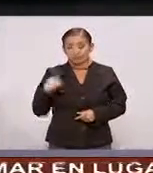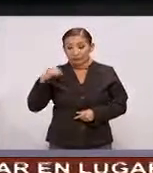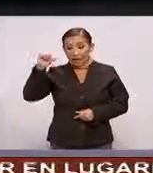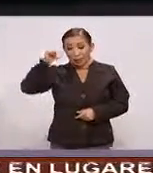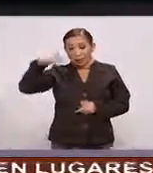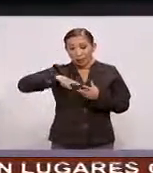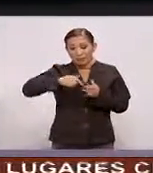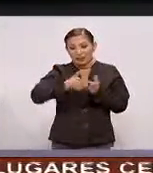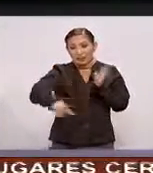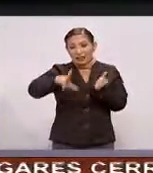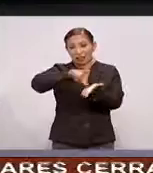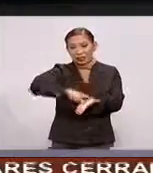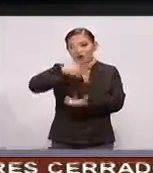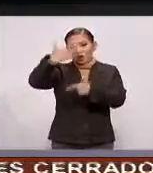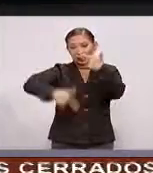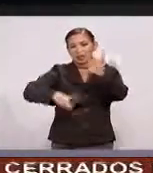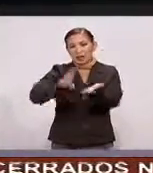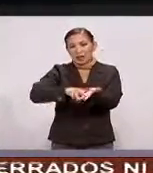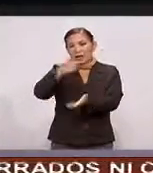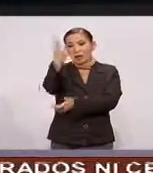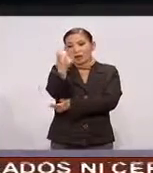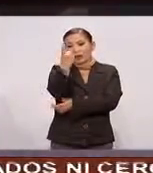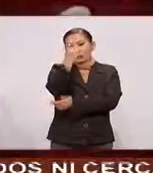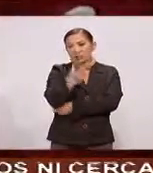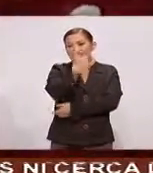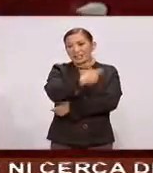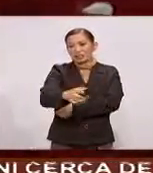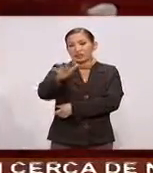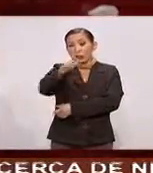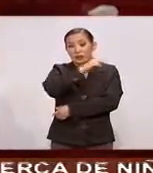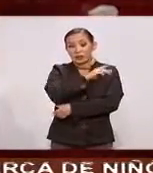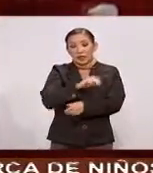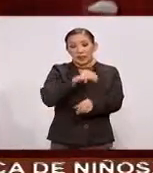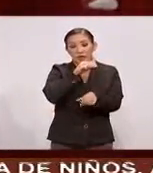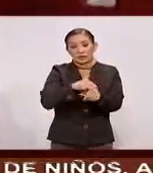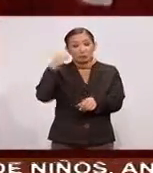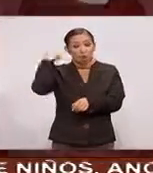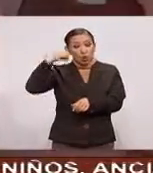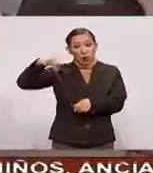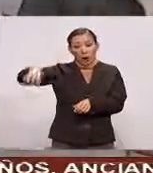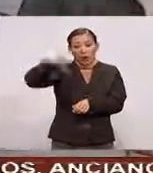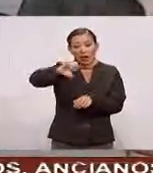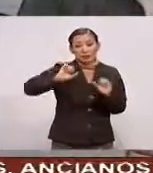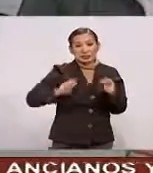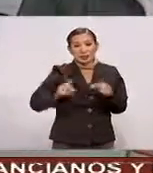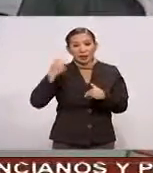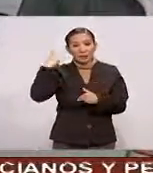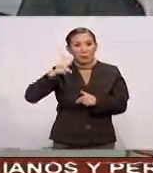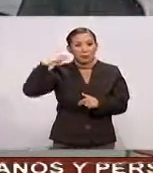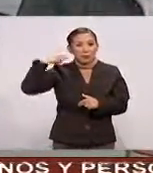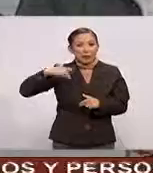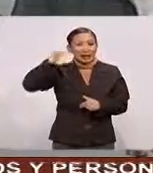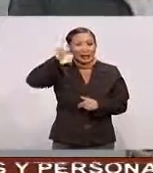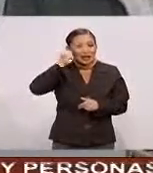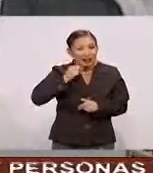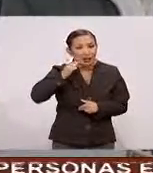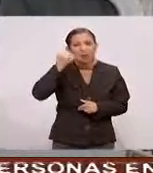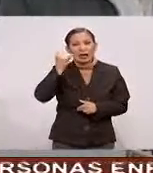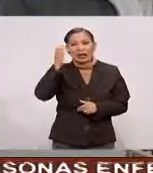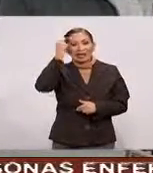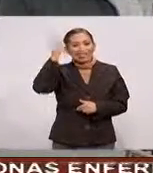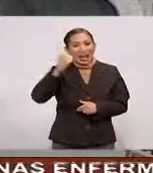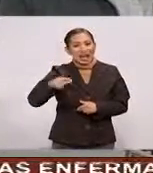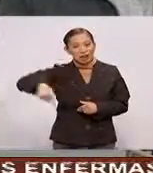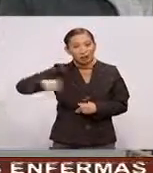de abril El litro De leche Va a costar Un peso En 150 Municipios De Oaxaca Chiapas Puebla Veracruz Guerrero E